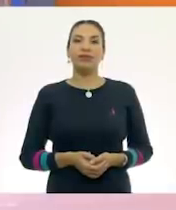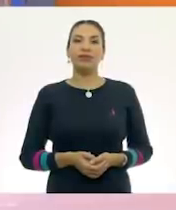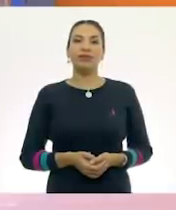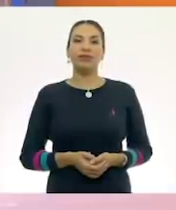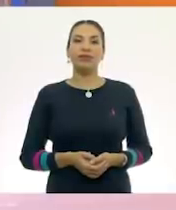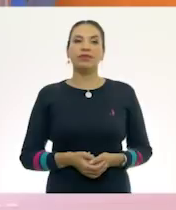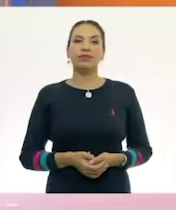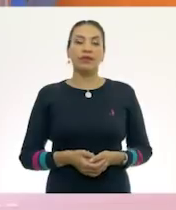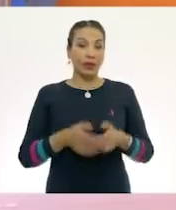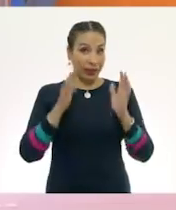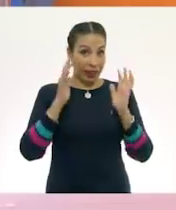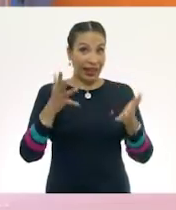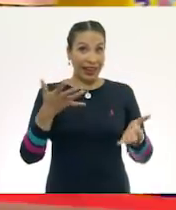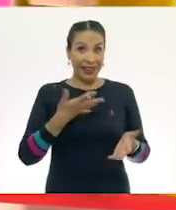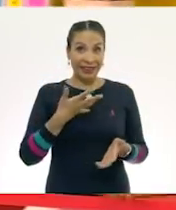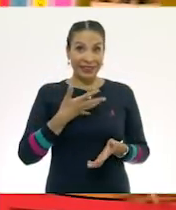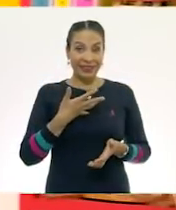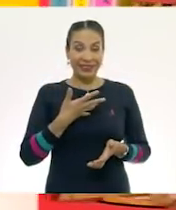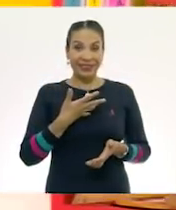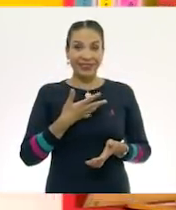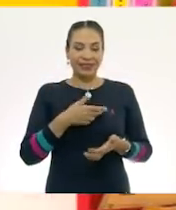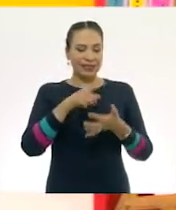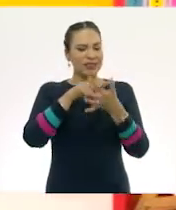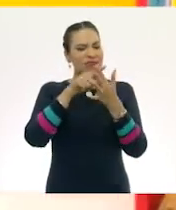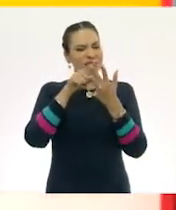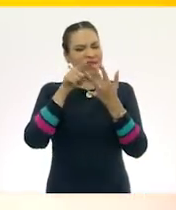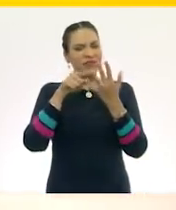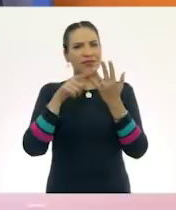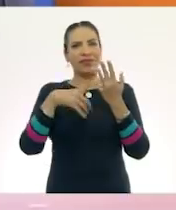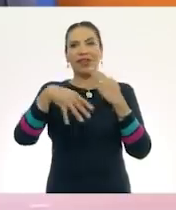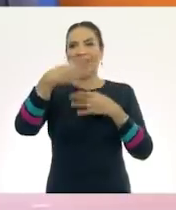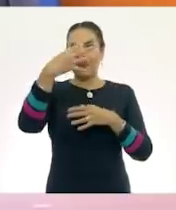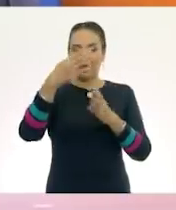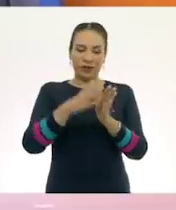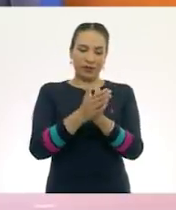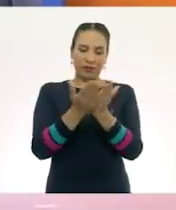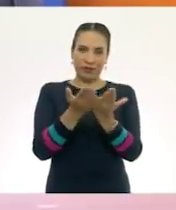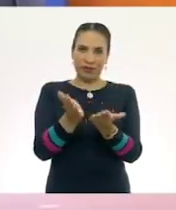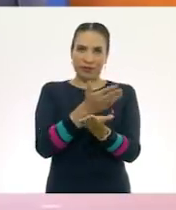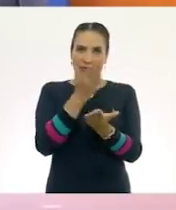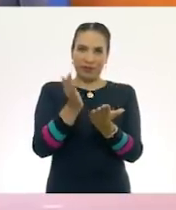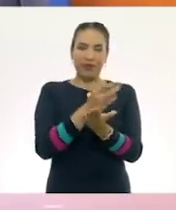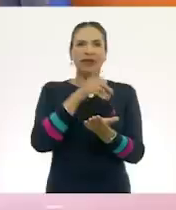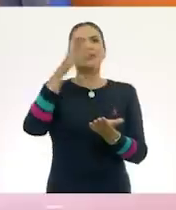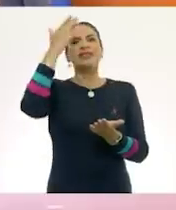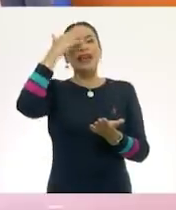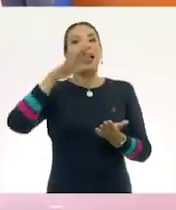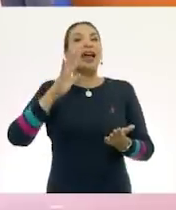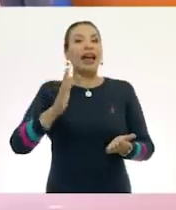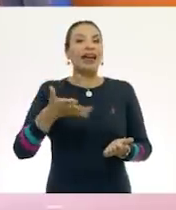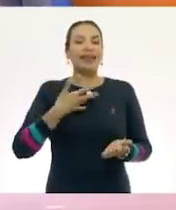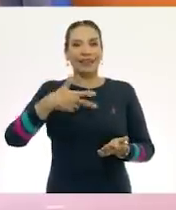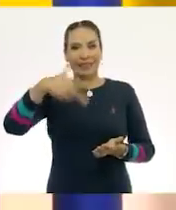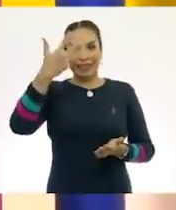Ya contamos. Ya sabemos que son catorce libros. Ya sabemos que son trece niñas y niños.